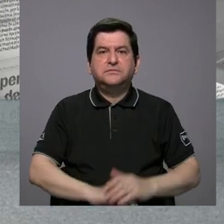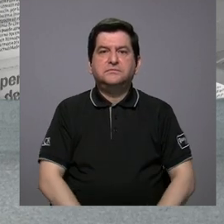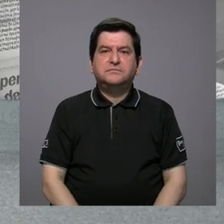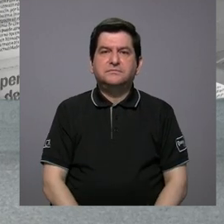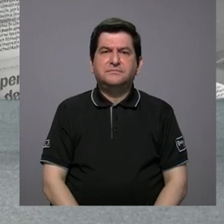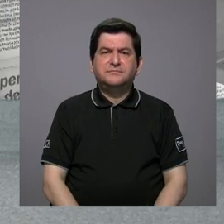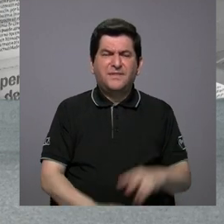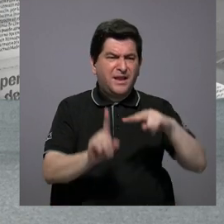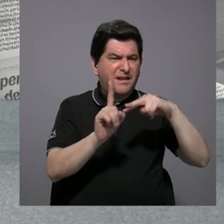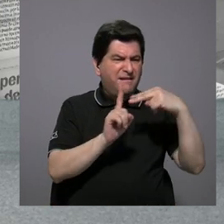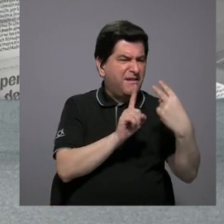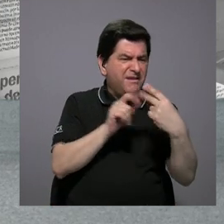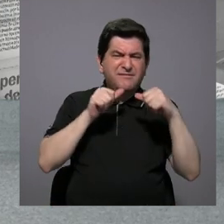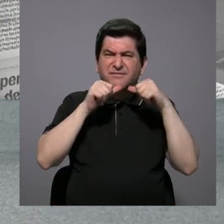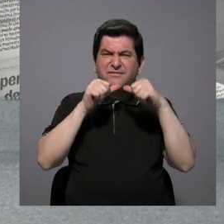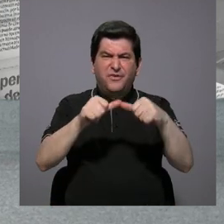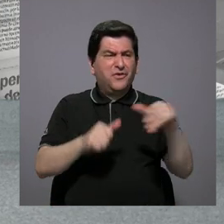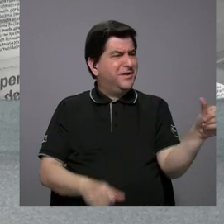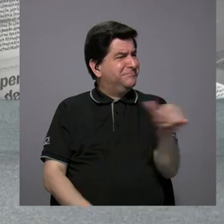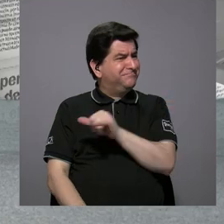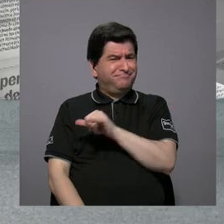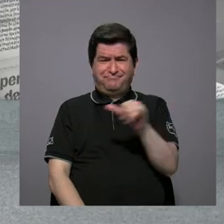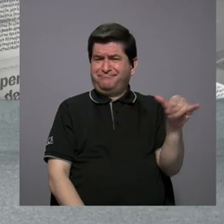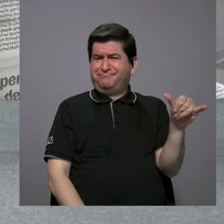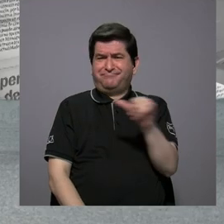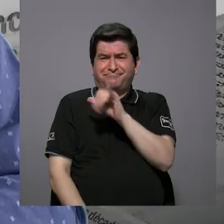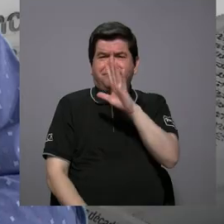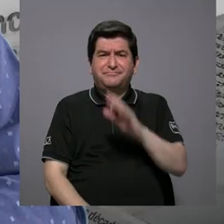el enfoque sigue siendo el mismo,